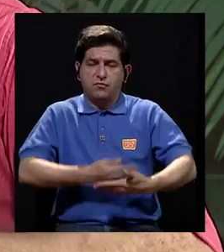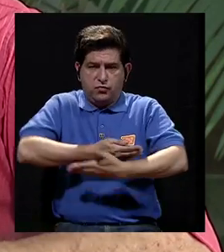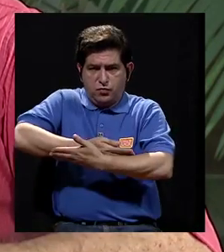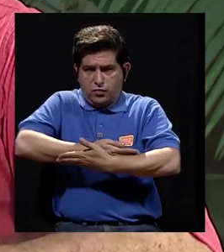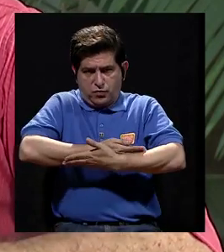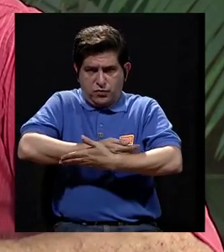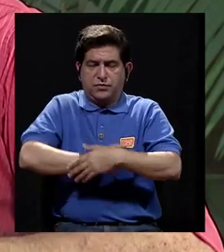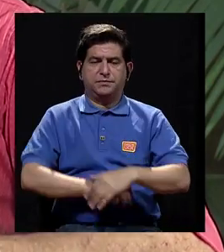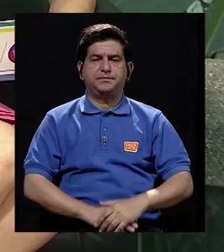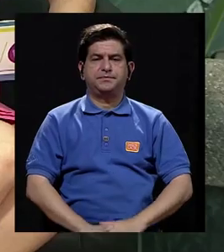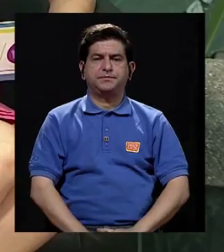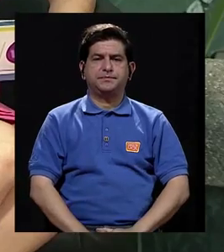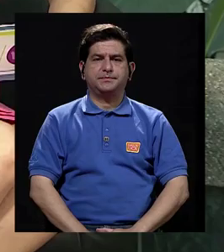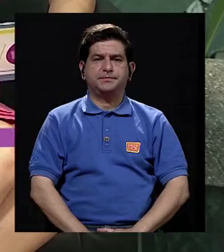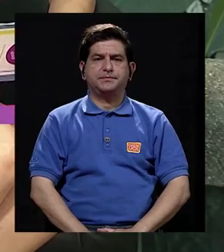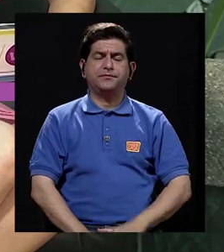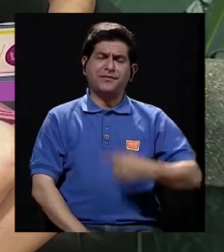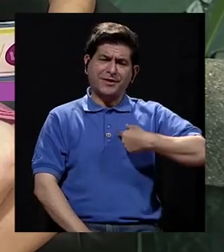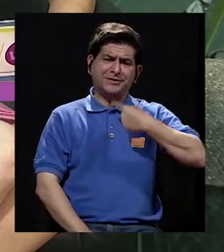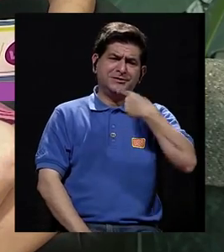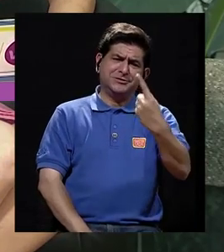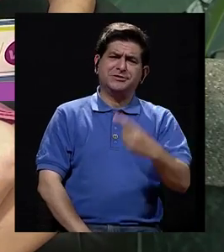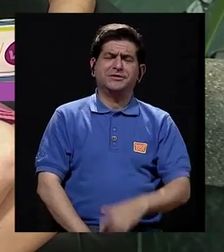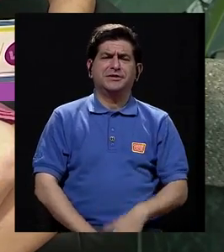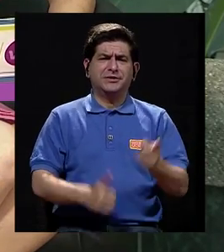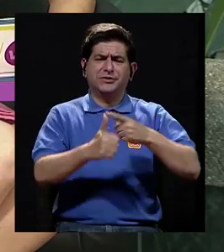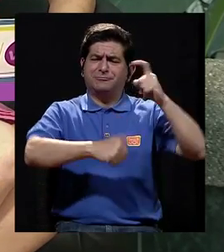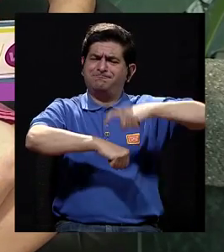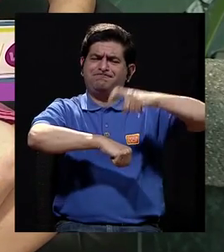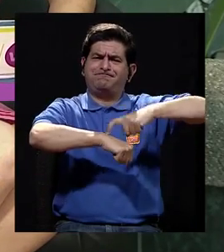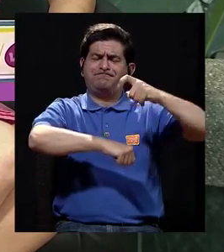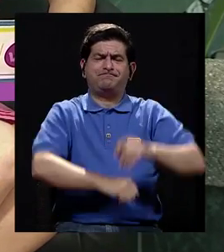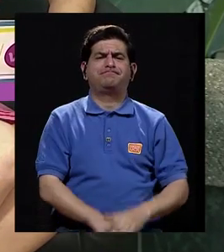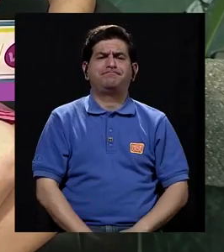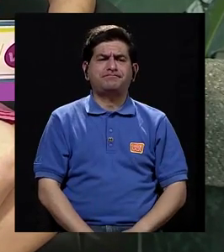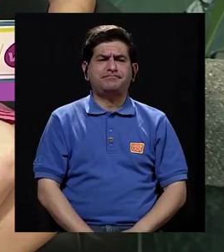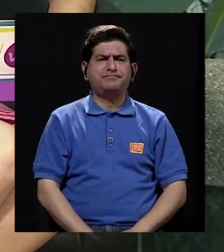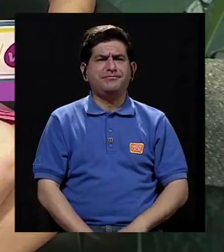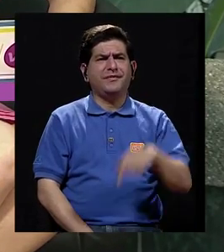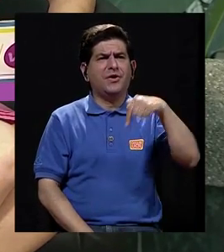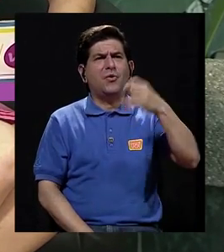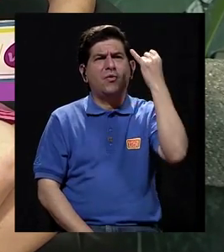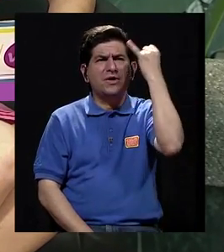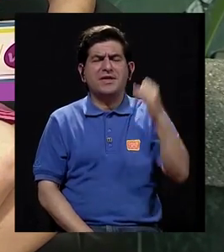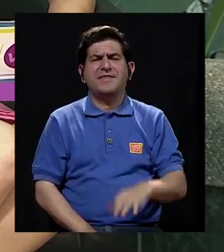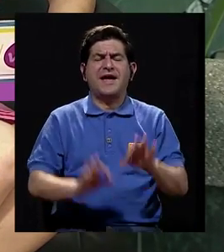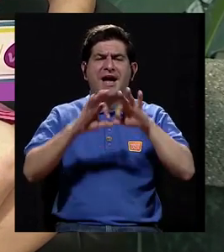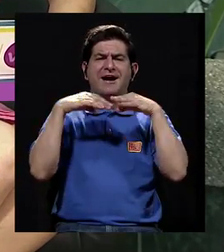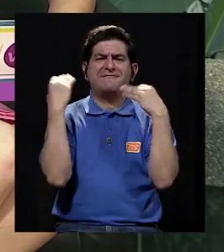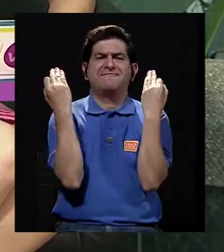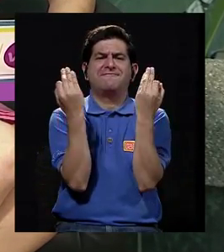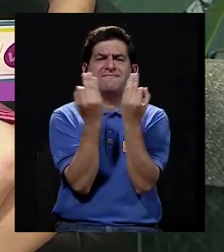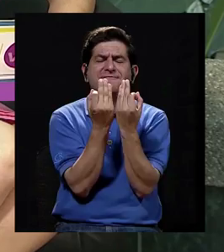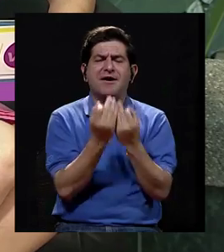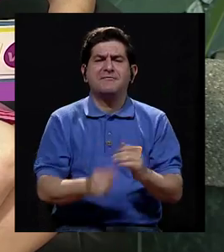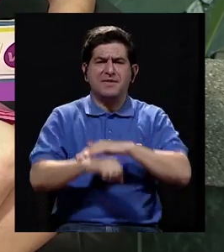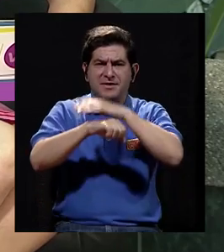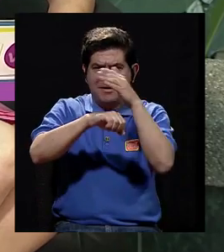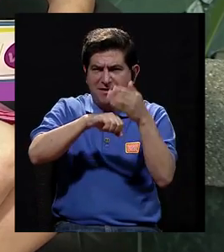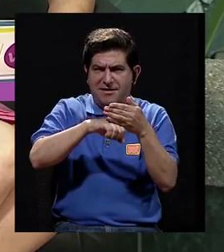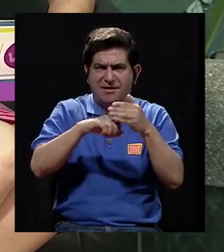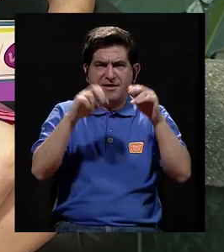bebé que viene en camino. Entonces, yo diría que desde el principio, hoy en día se maneja el término de familia gestante.